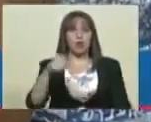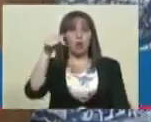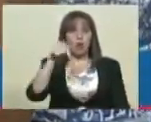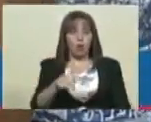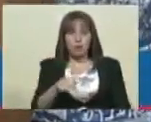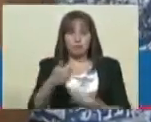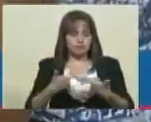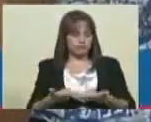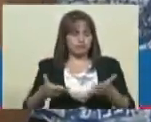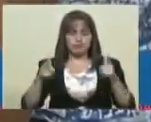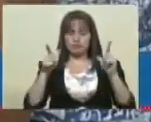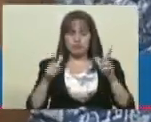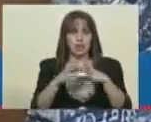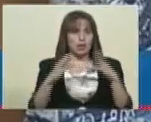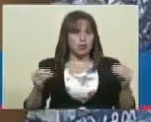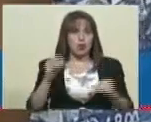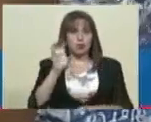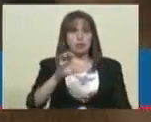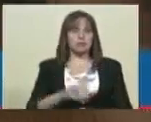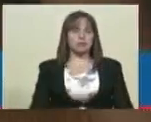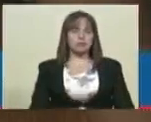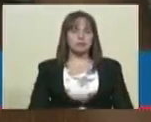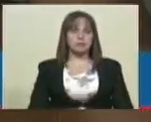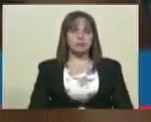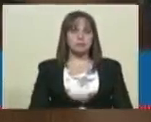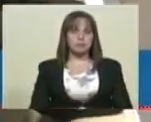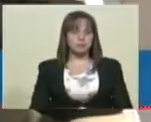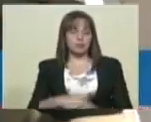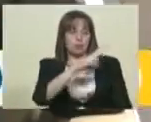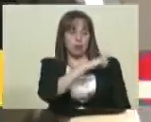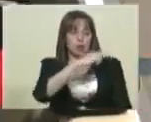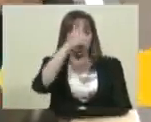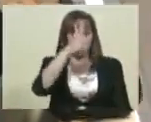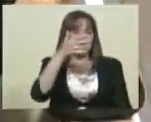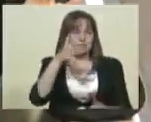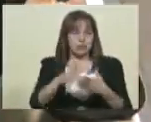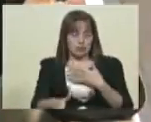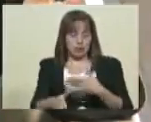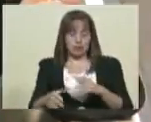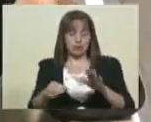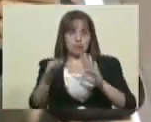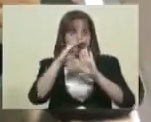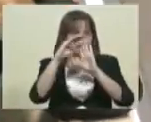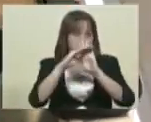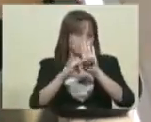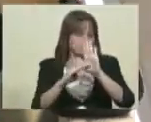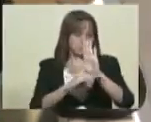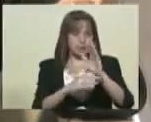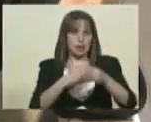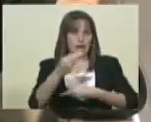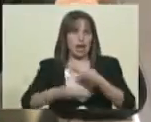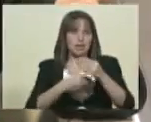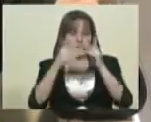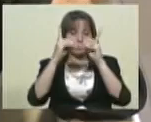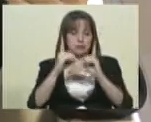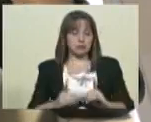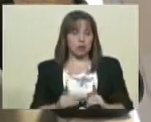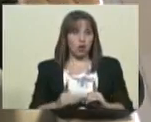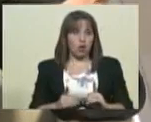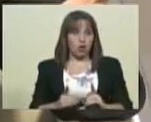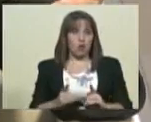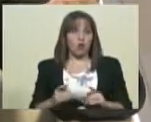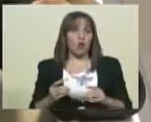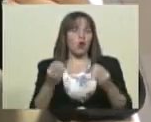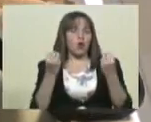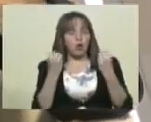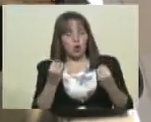abierto ya para todo el país. Doctora Lucena, con esta medida, ¿de qué manera se ve afectado